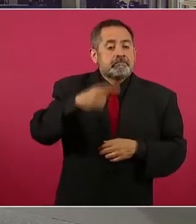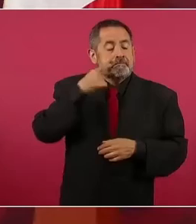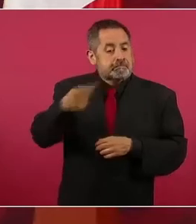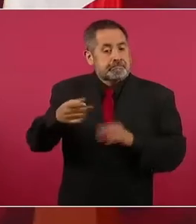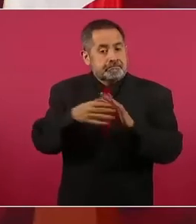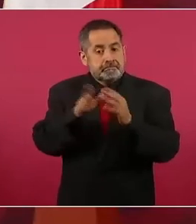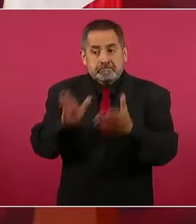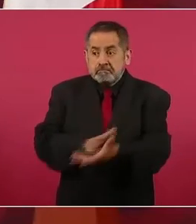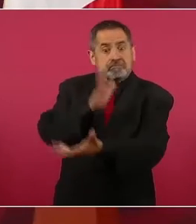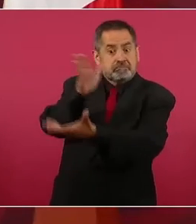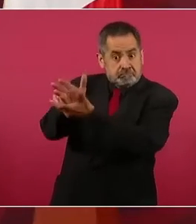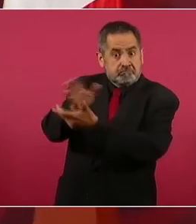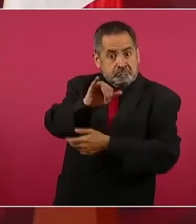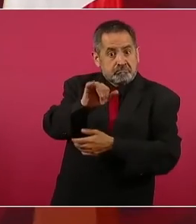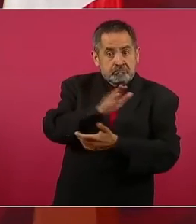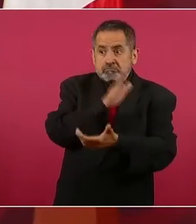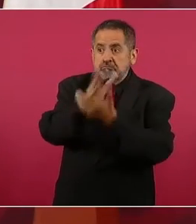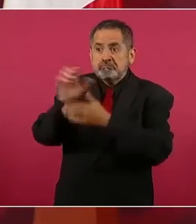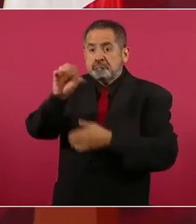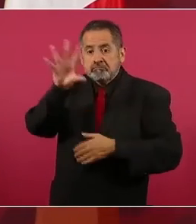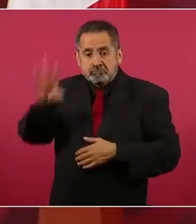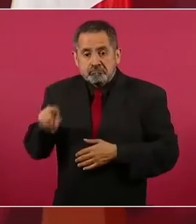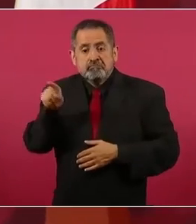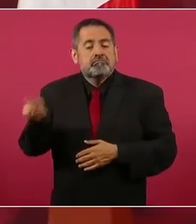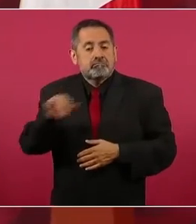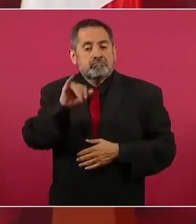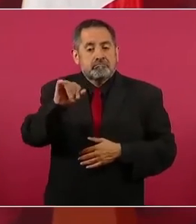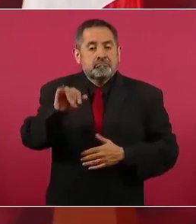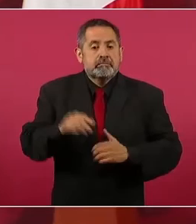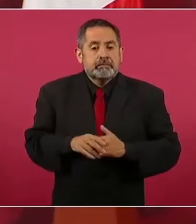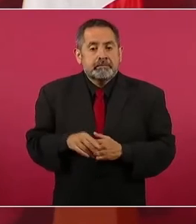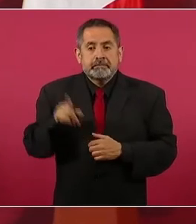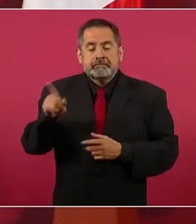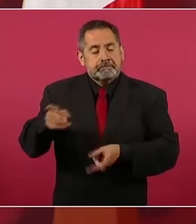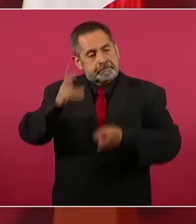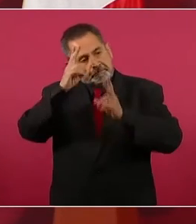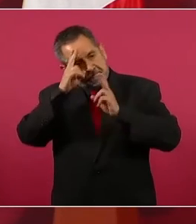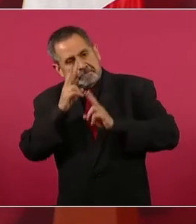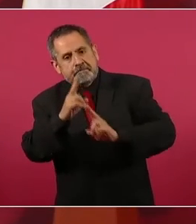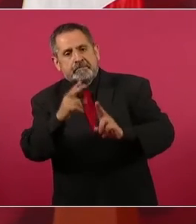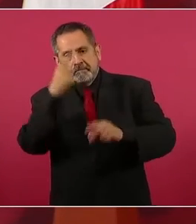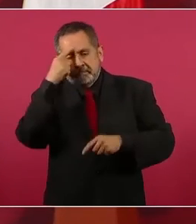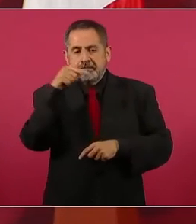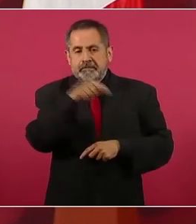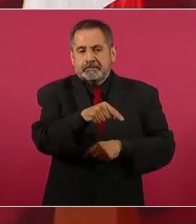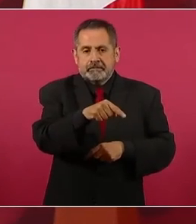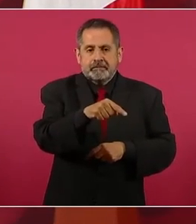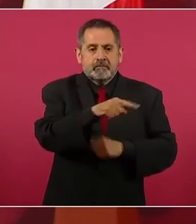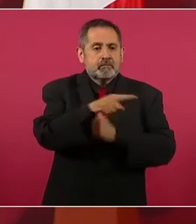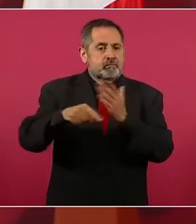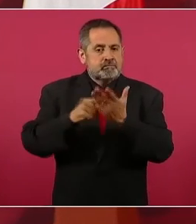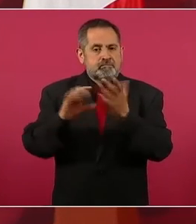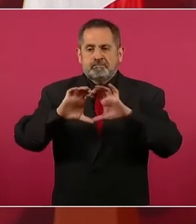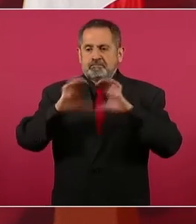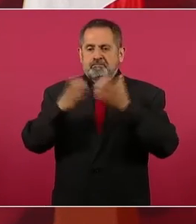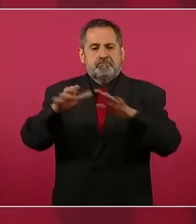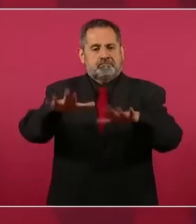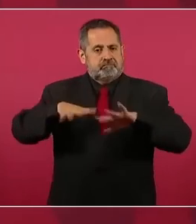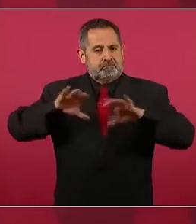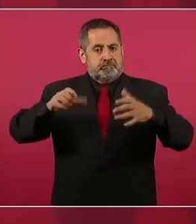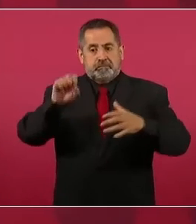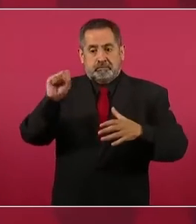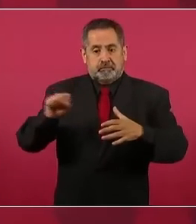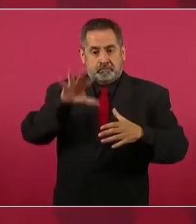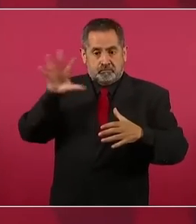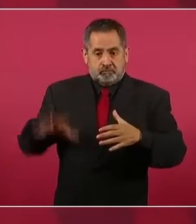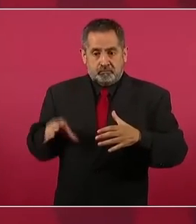a Sudáfrica, y le toca en un homenaje en el Congreso de Sudáfrica.